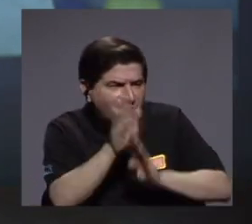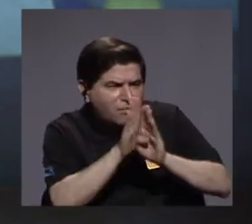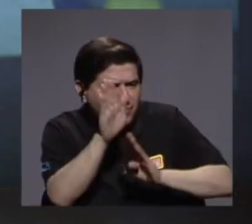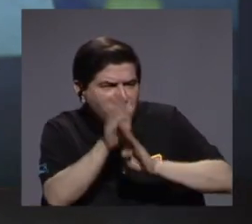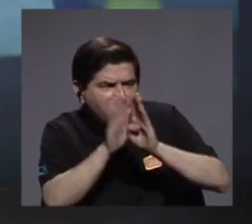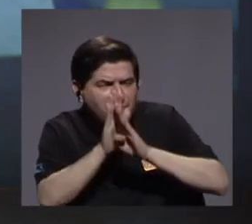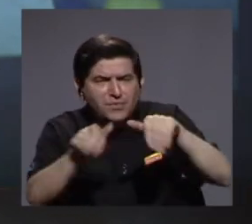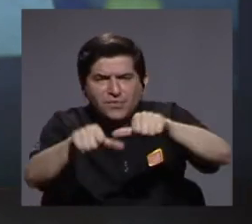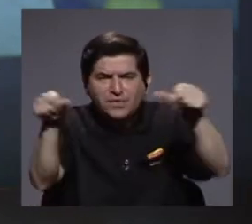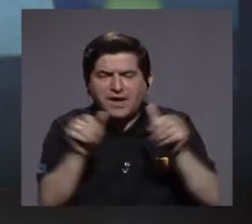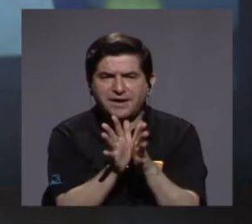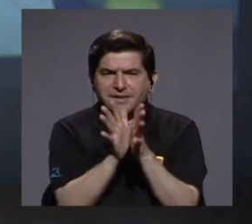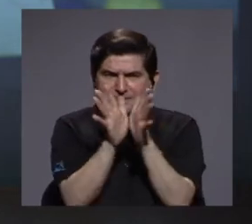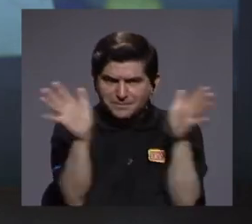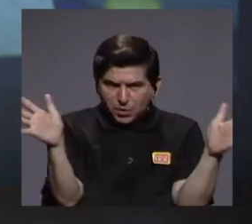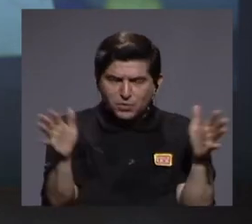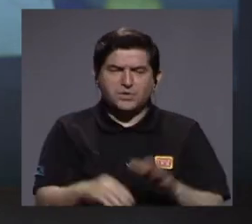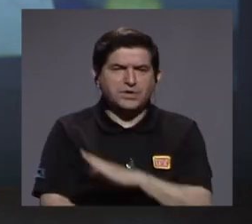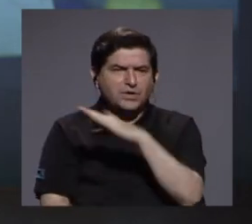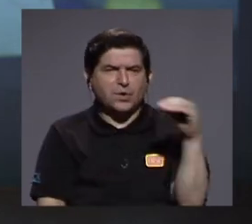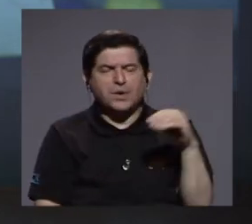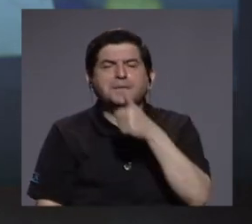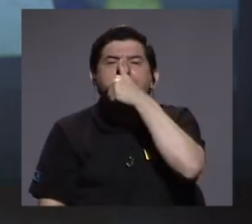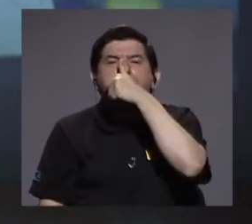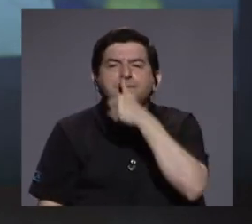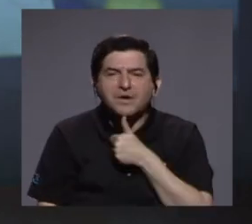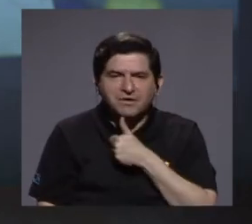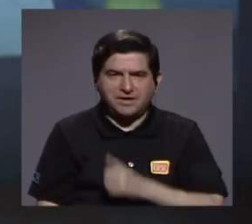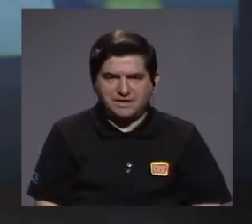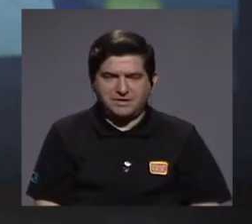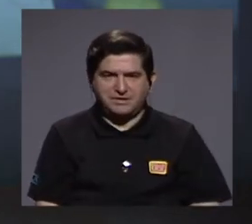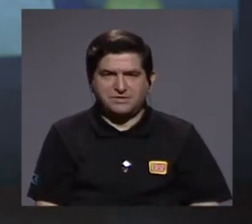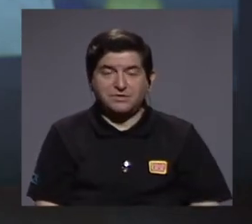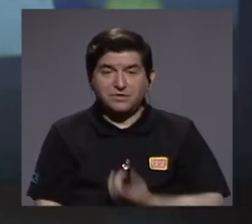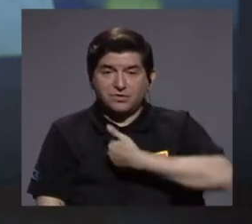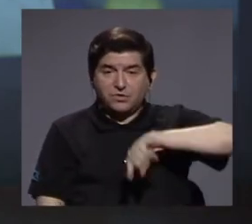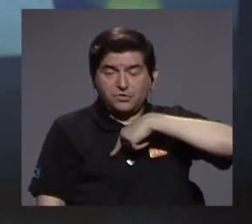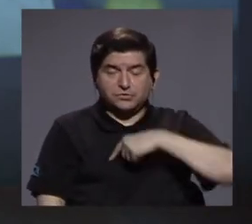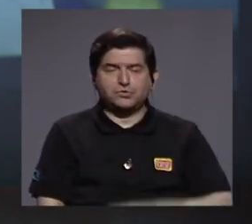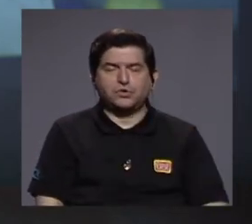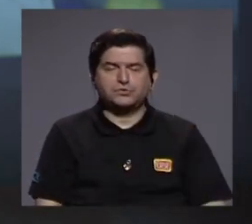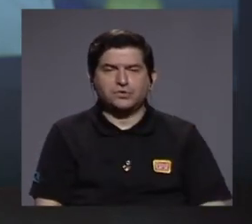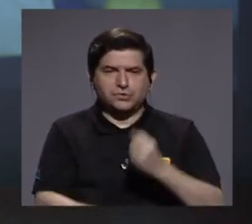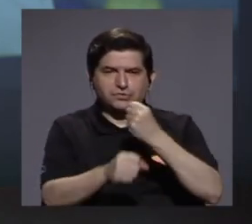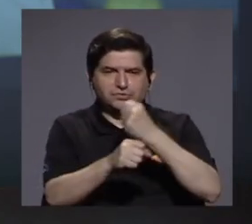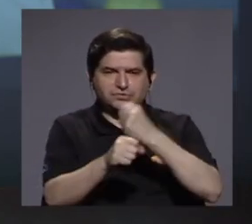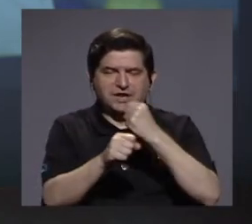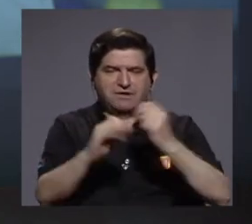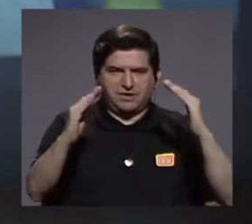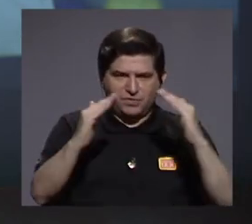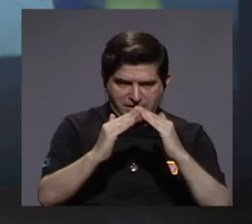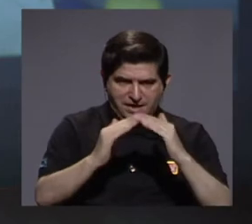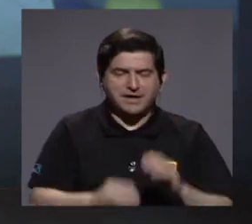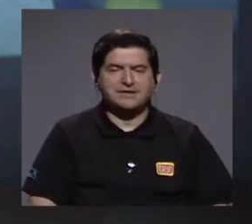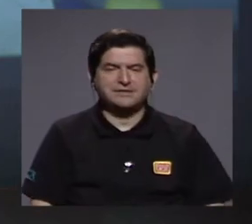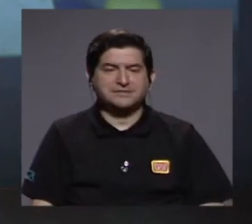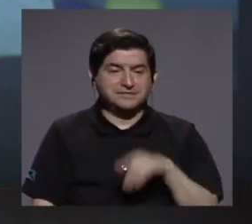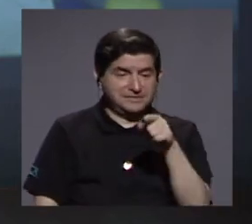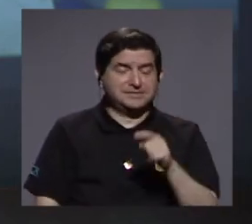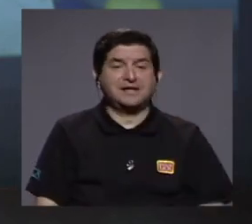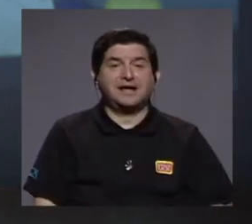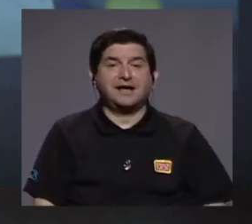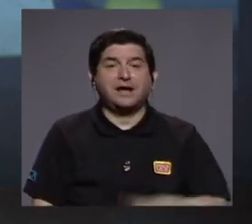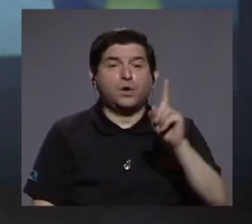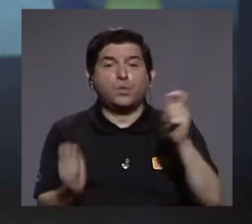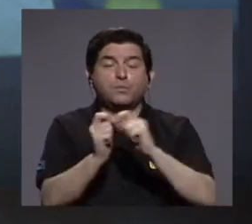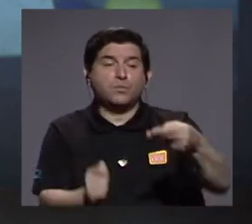por el sector público y por el sector privado para poder irnos a teletrabajar pues generó todo un hito dentro de la historia de Costa